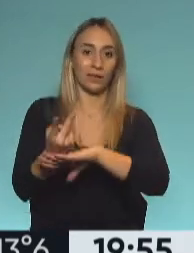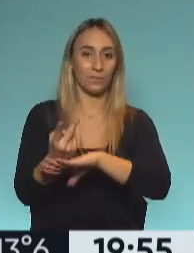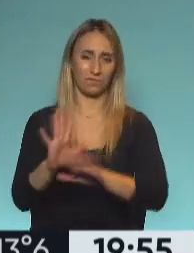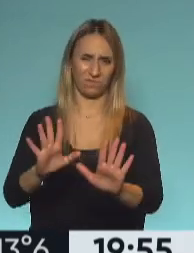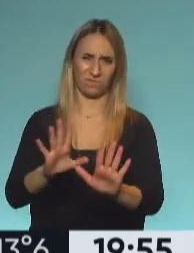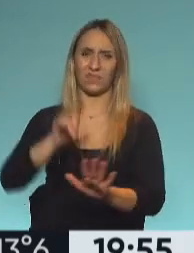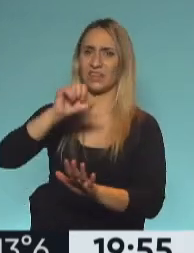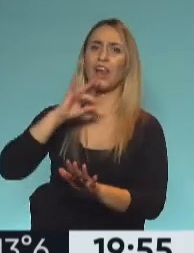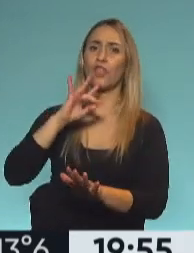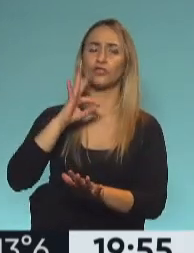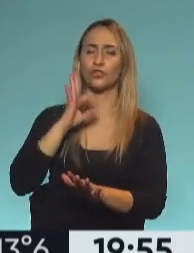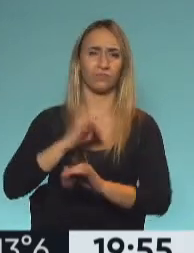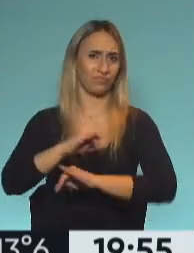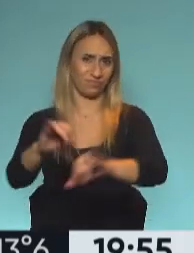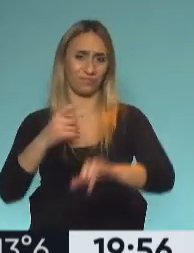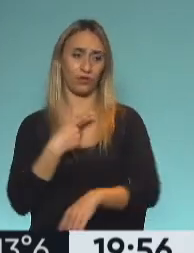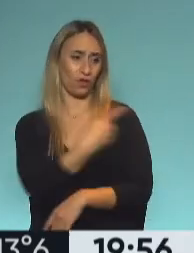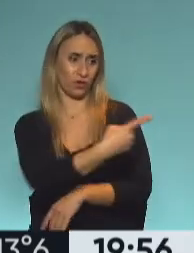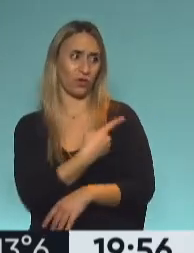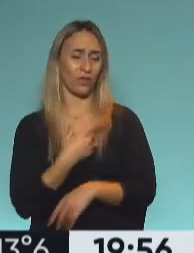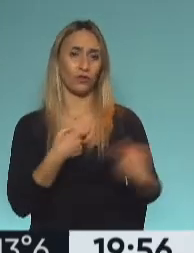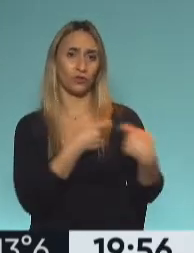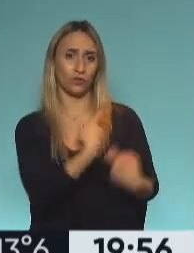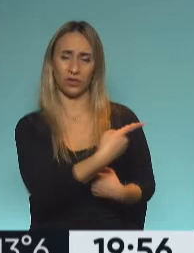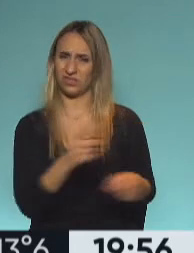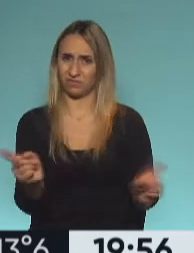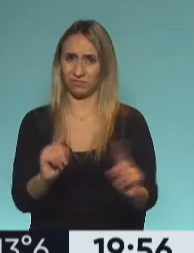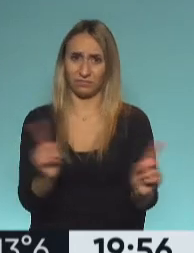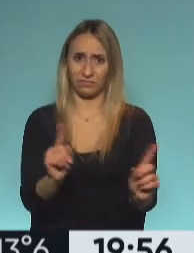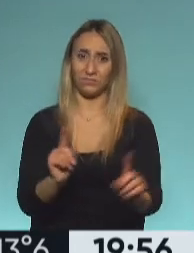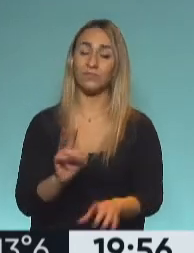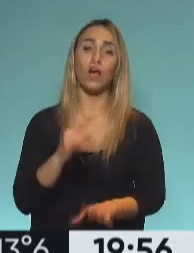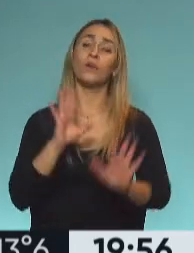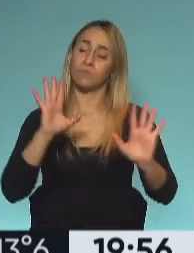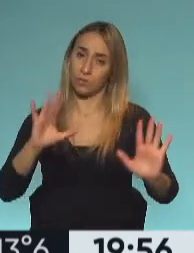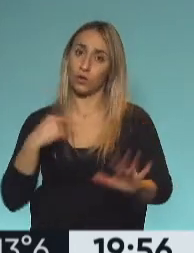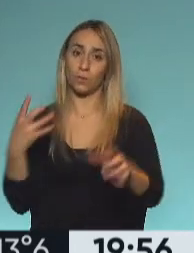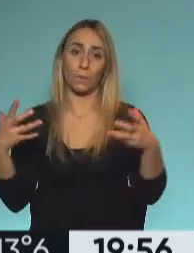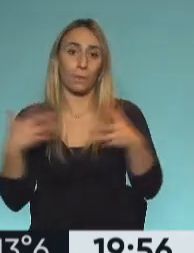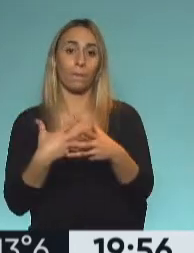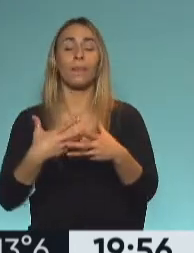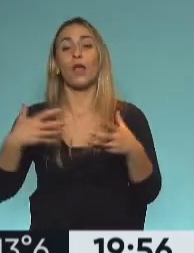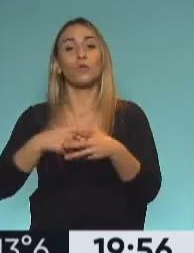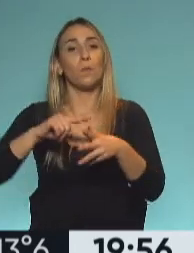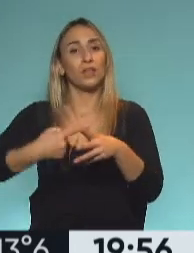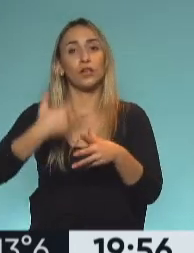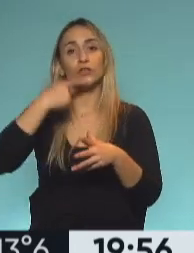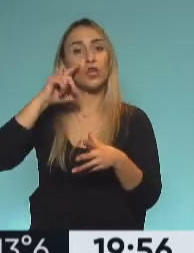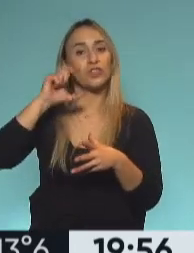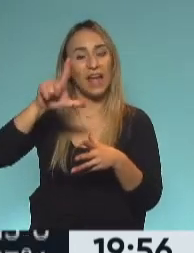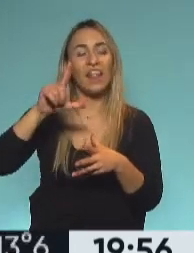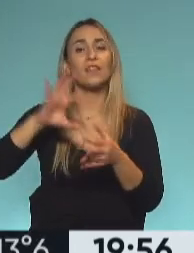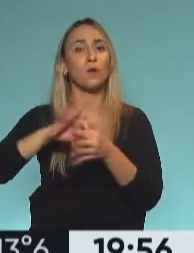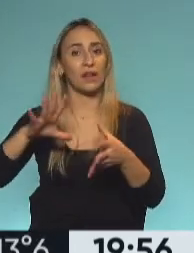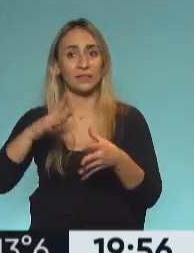hay una alianza política, que simplemente lo que ellos irán con un candidato de la socialdemocracia, de hecho tenemos un tuit ahí para leerlo si lo